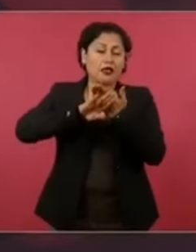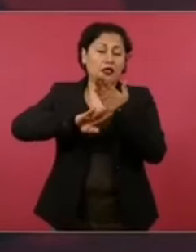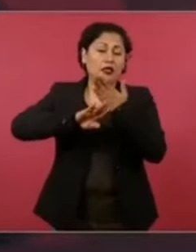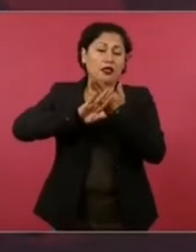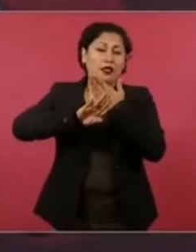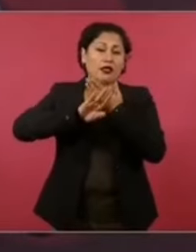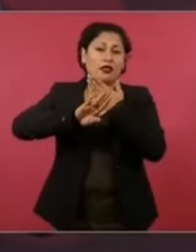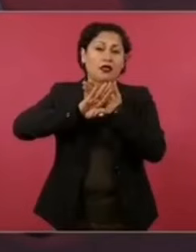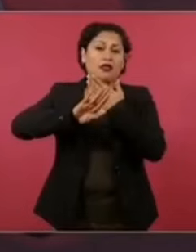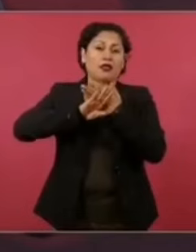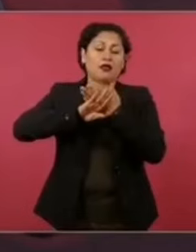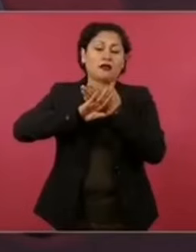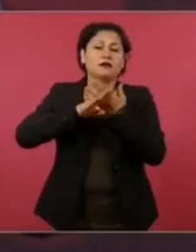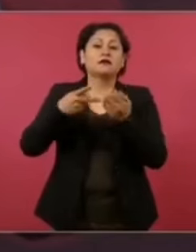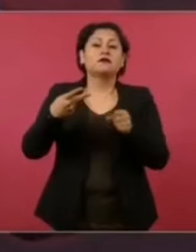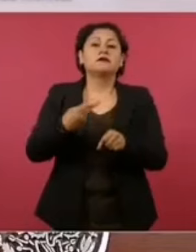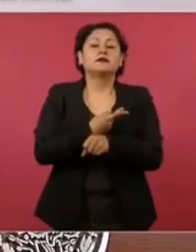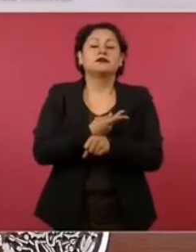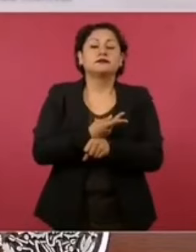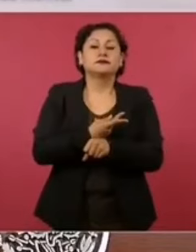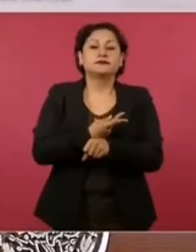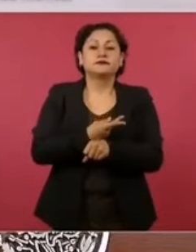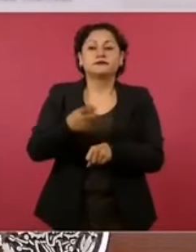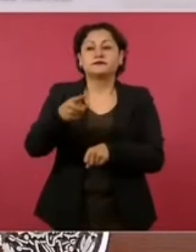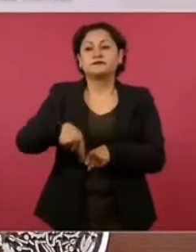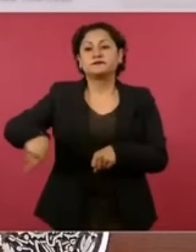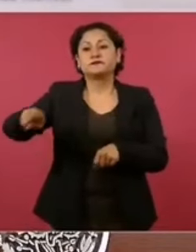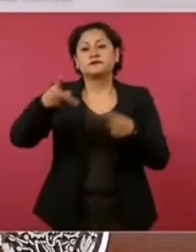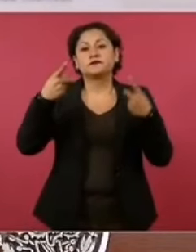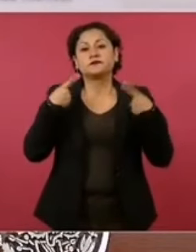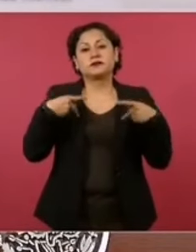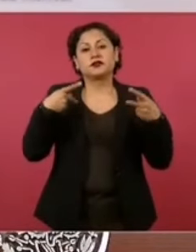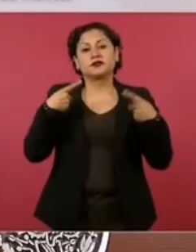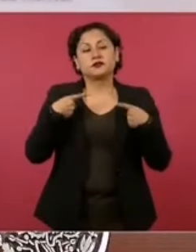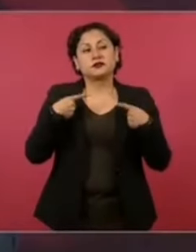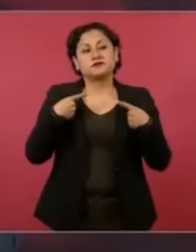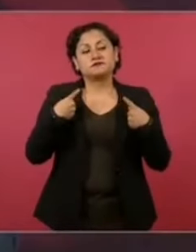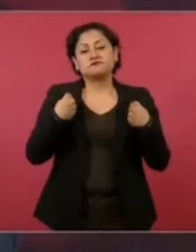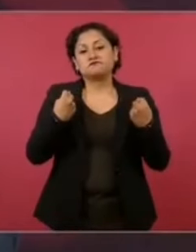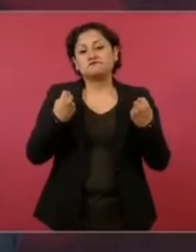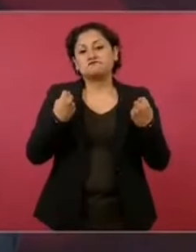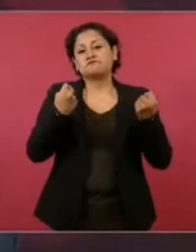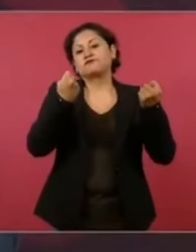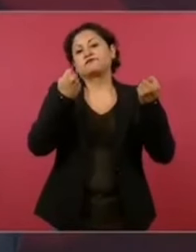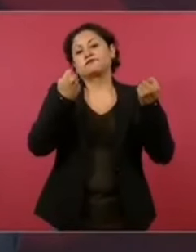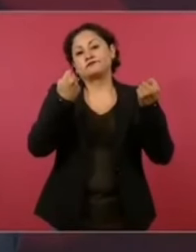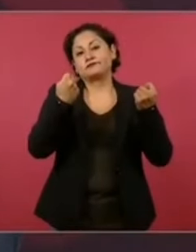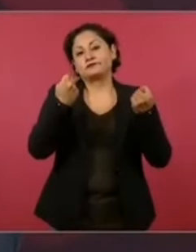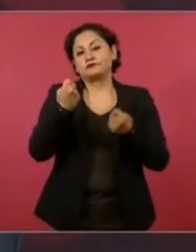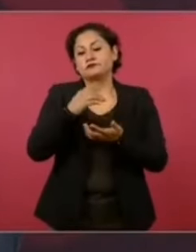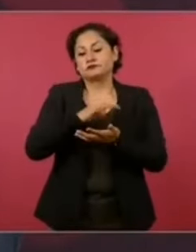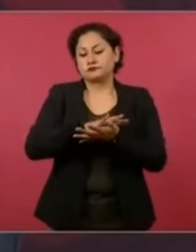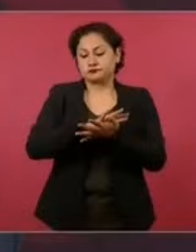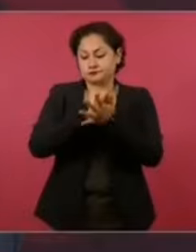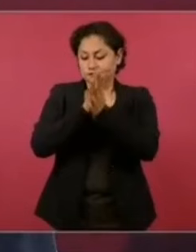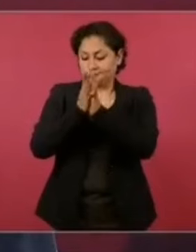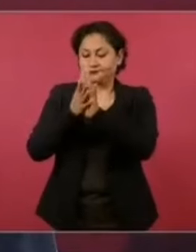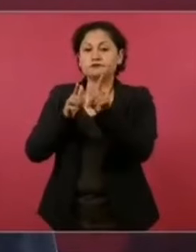dijo vamos a seguir con la transformación,